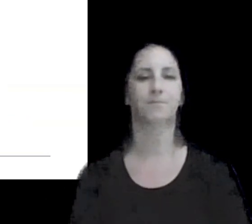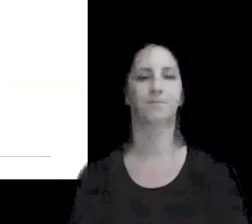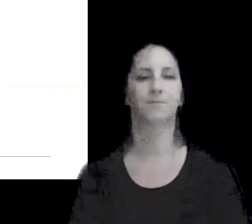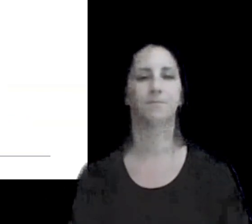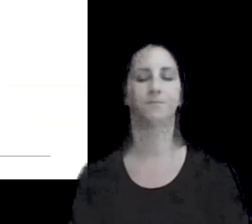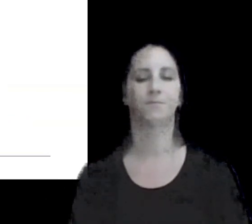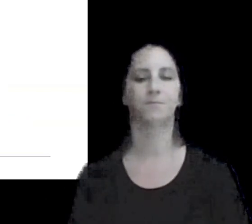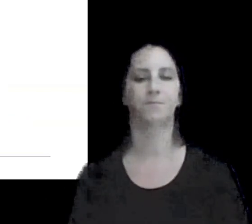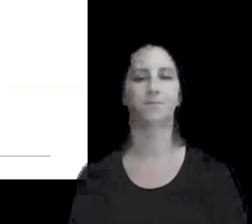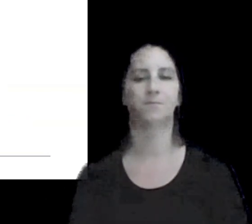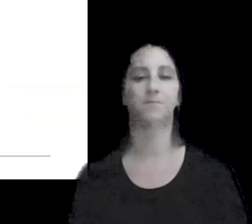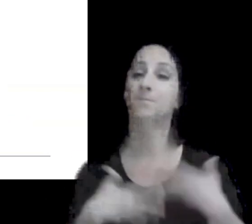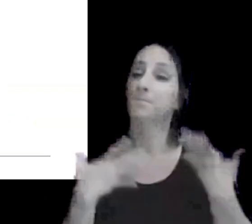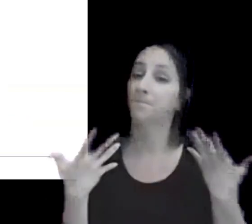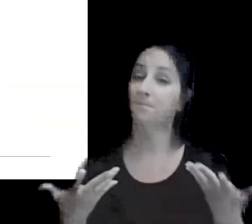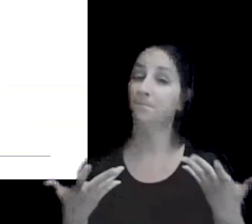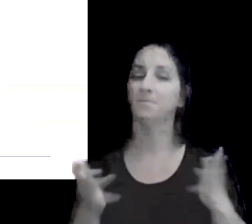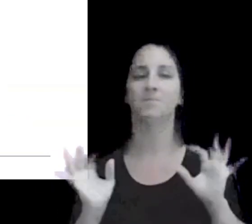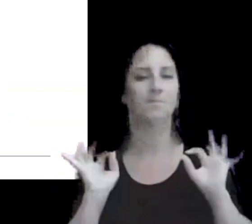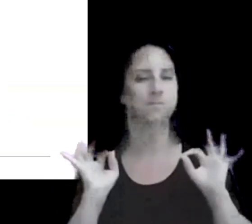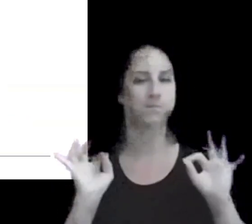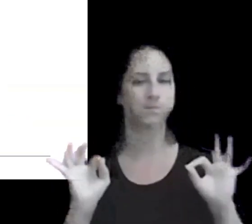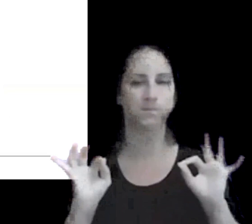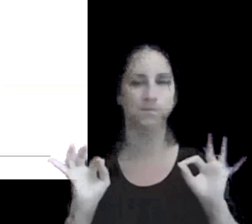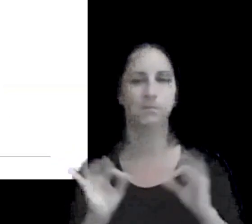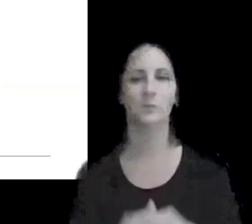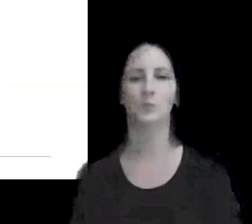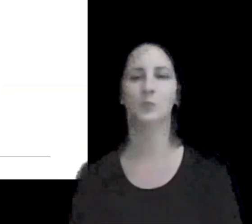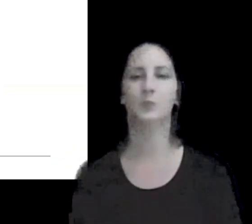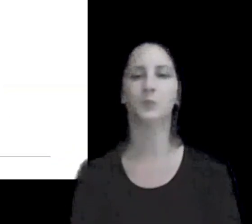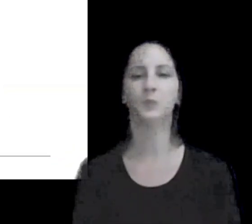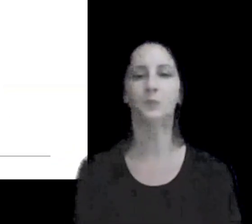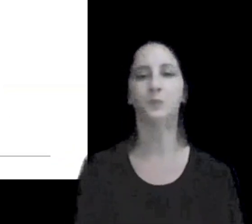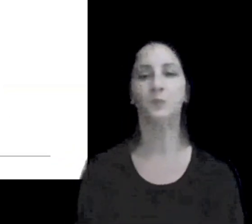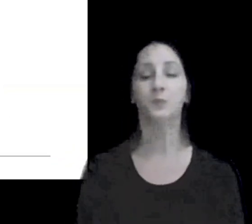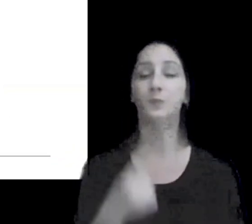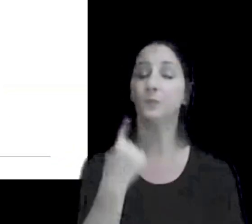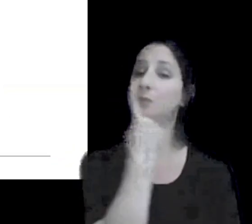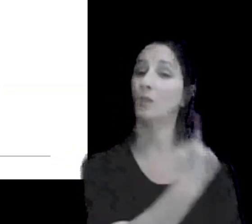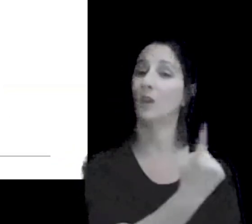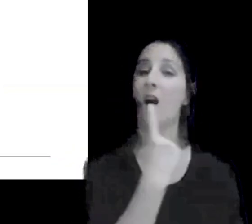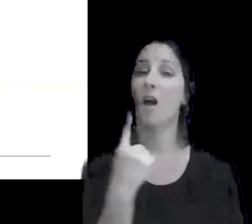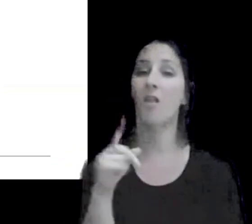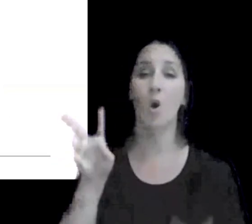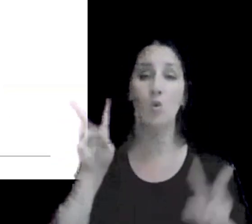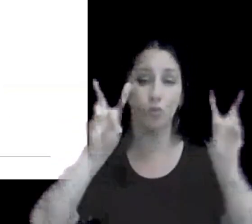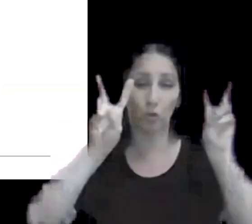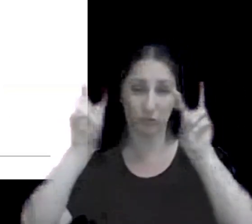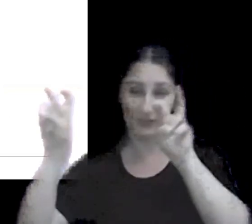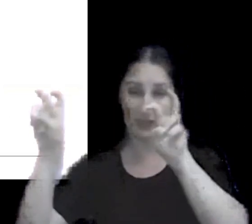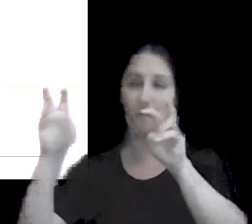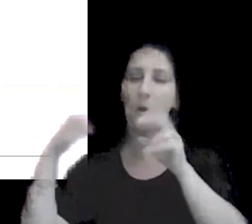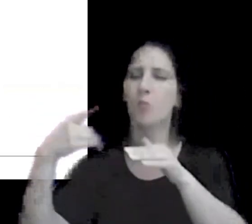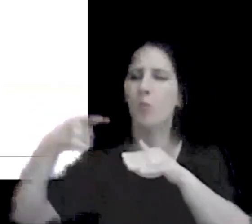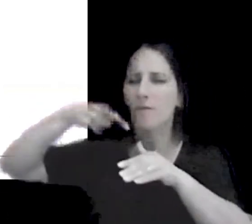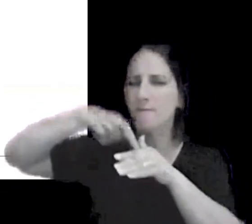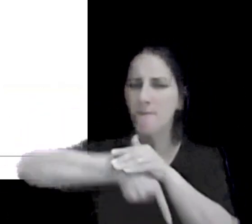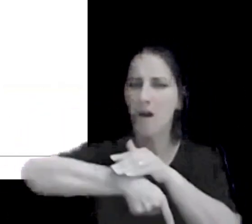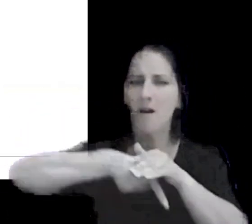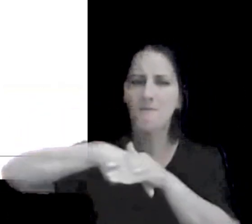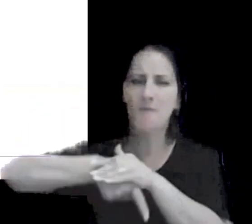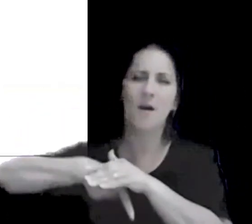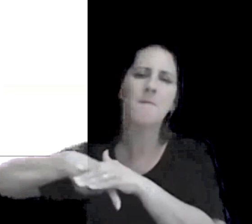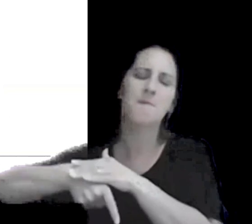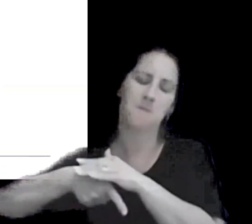bien hasta aquí he llegado cada uno de estos temas realmente se pueden profundizar a mucho más